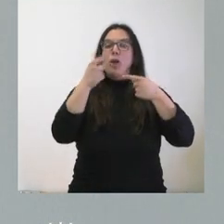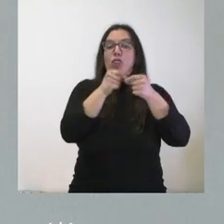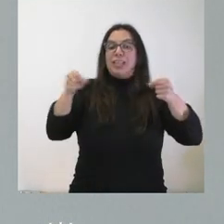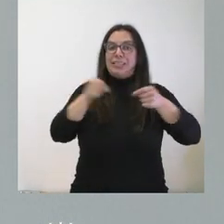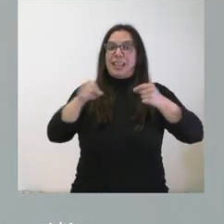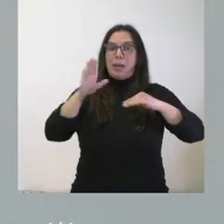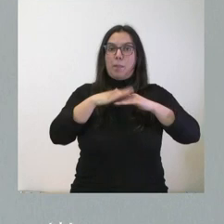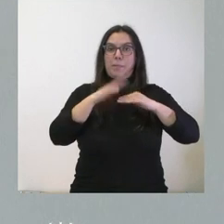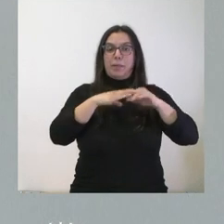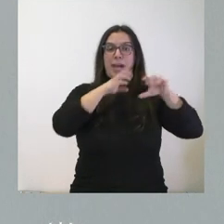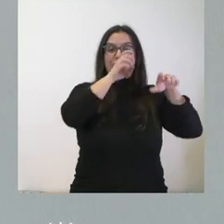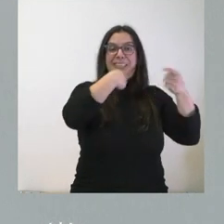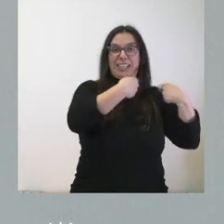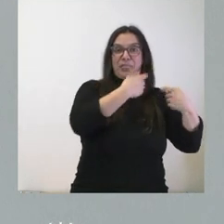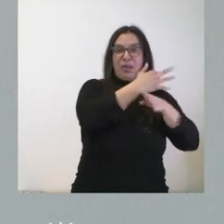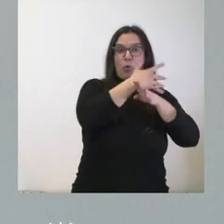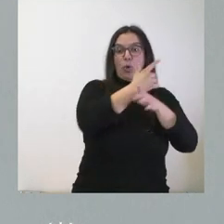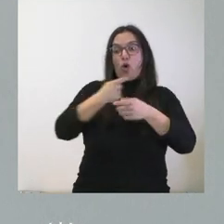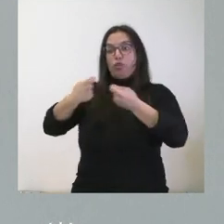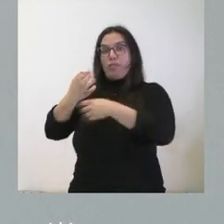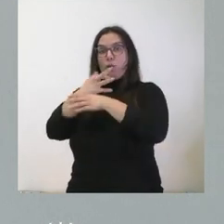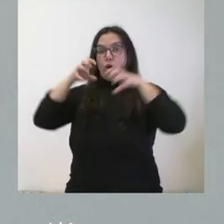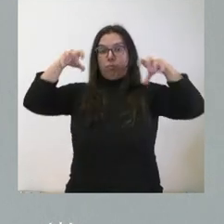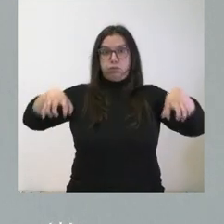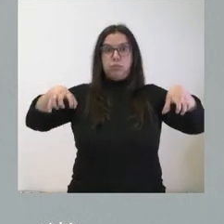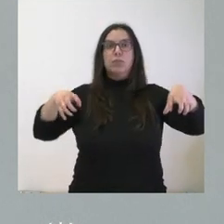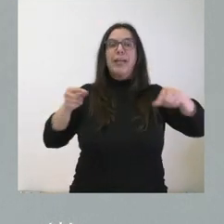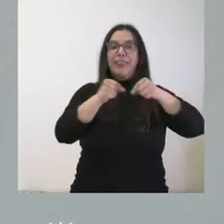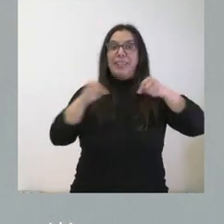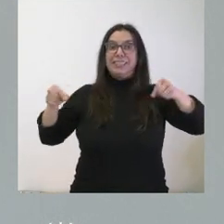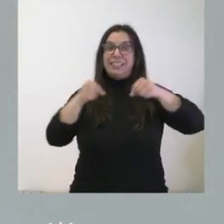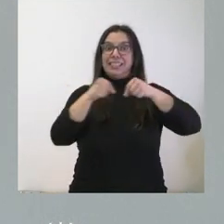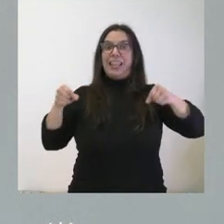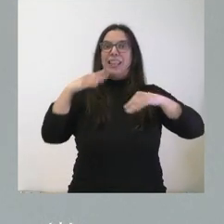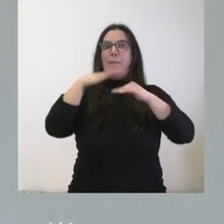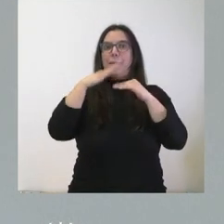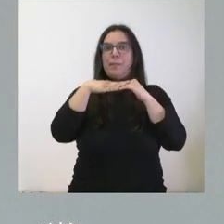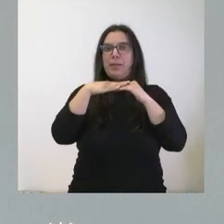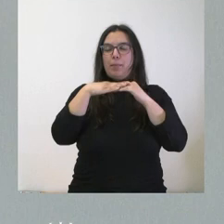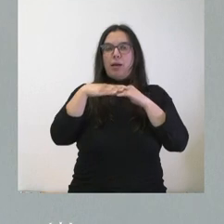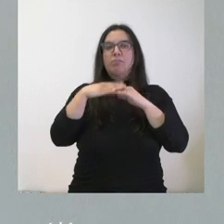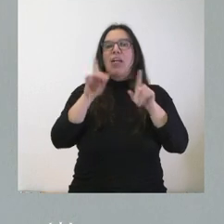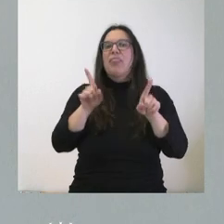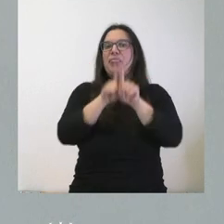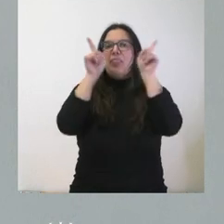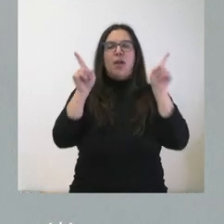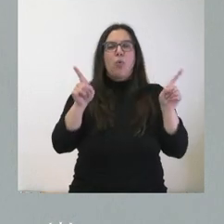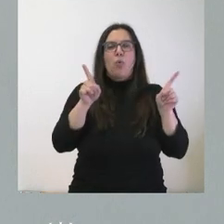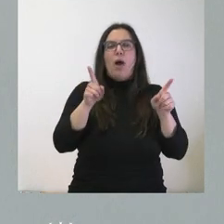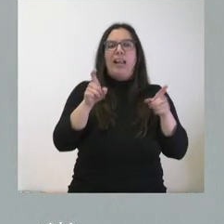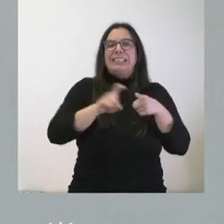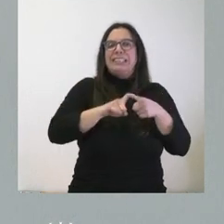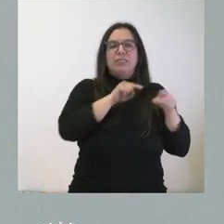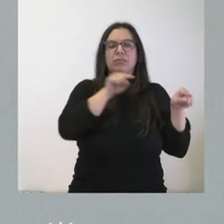entre establecimientos específicos de juego y apuestas con independencia de la naturaleza del establecimiento. Esta